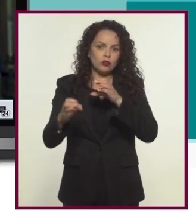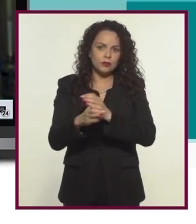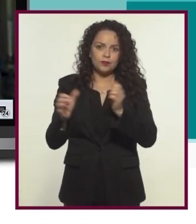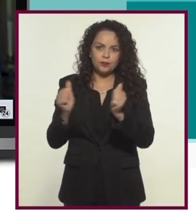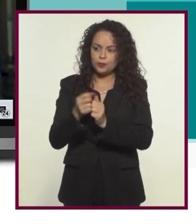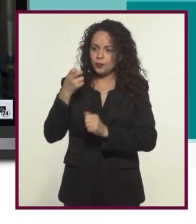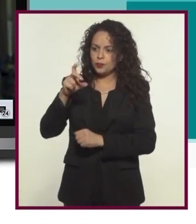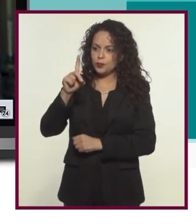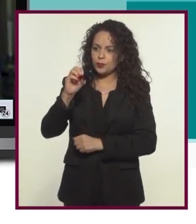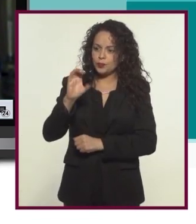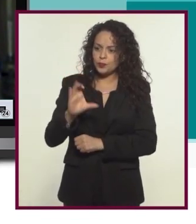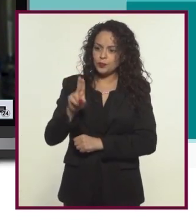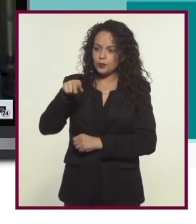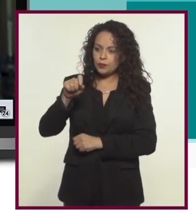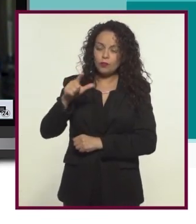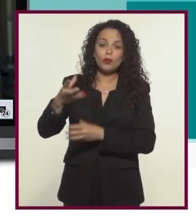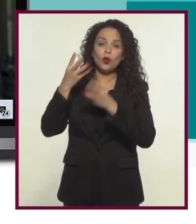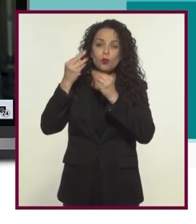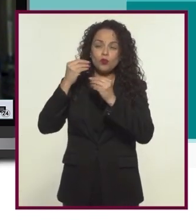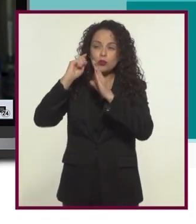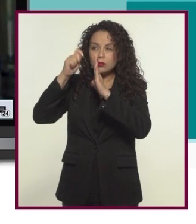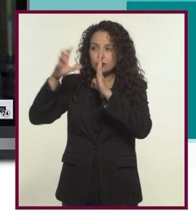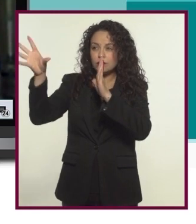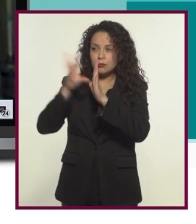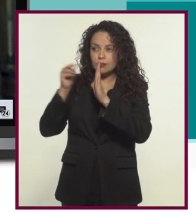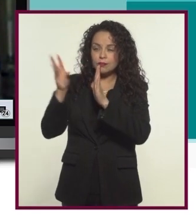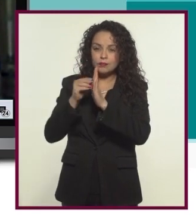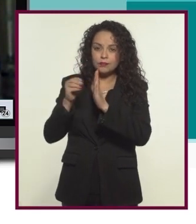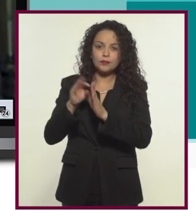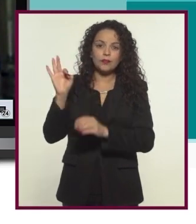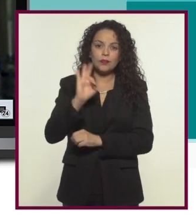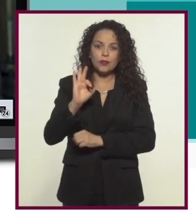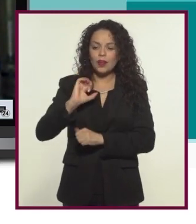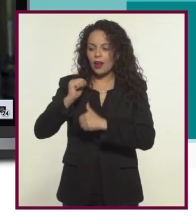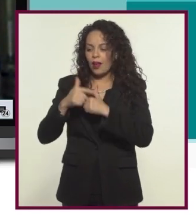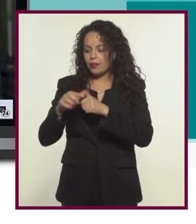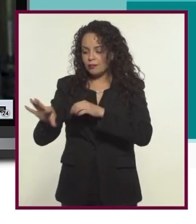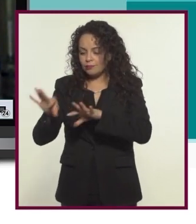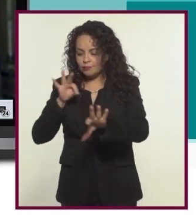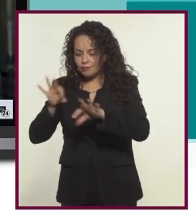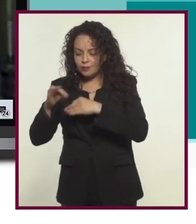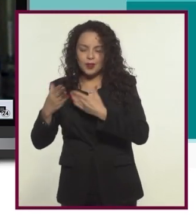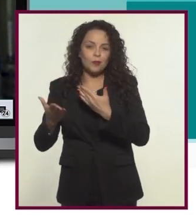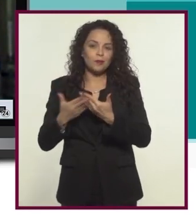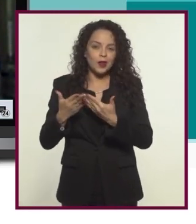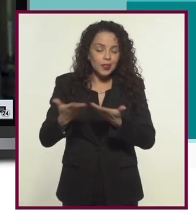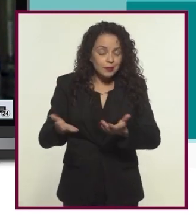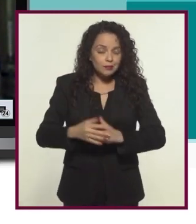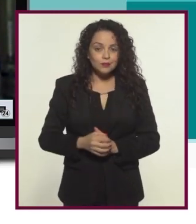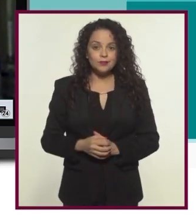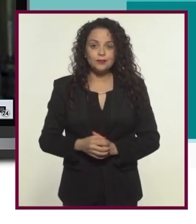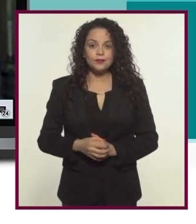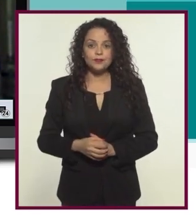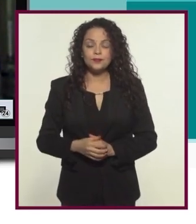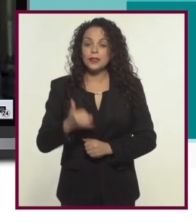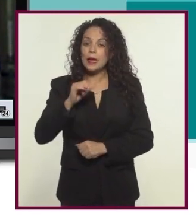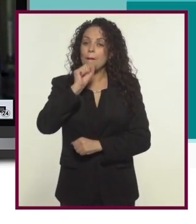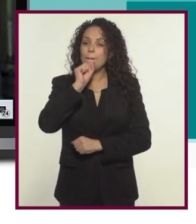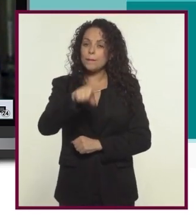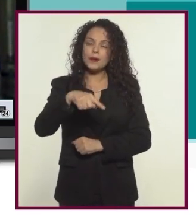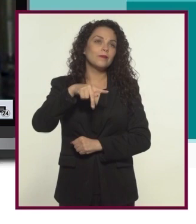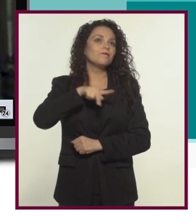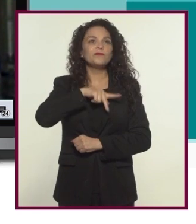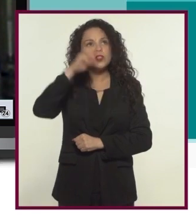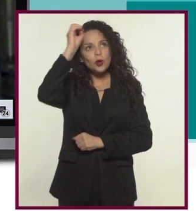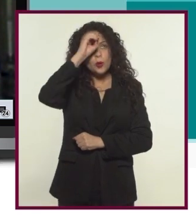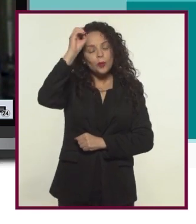distintas cosas con el documental filmar mucho y quizá te quedas con un poco y creo